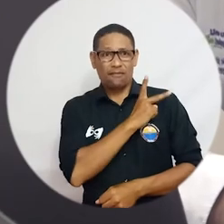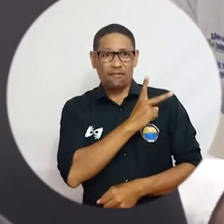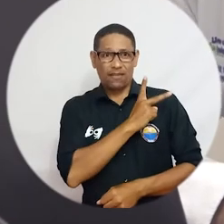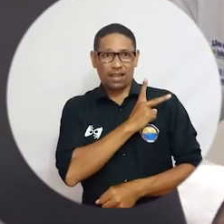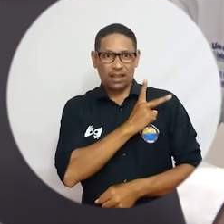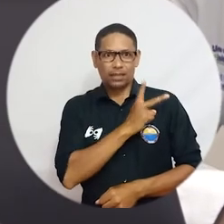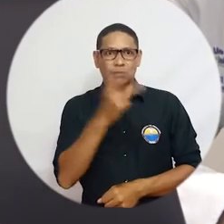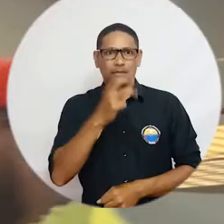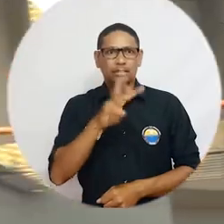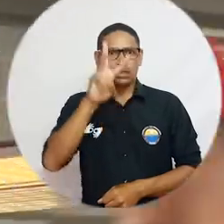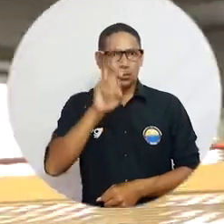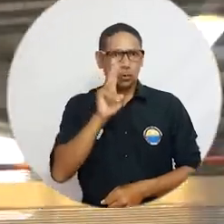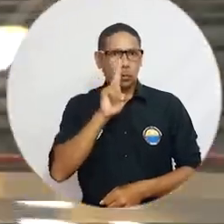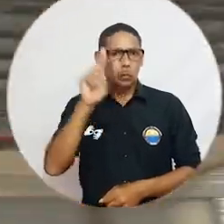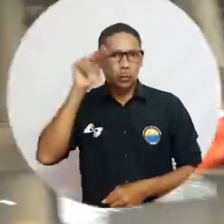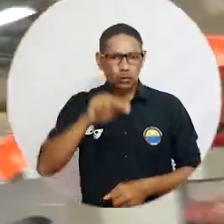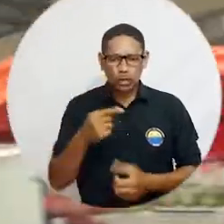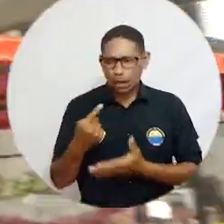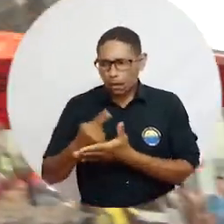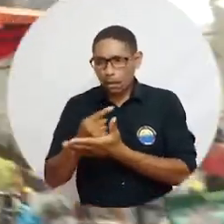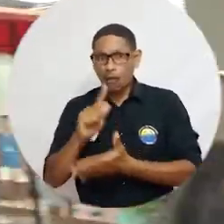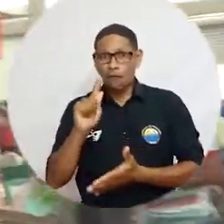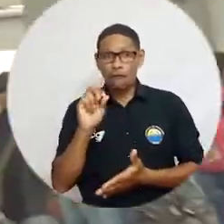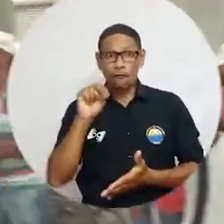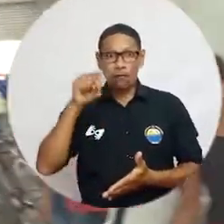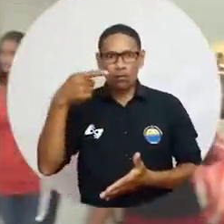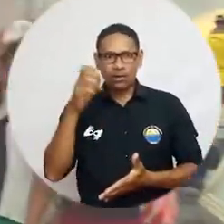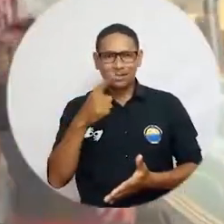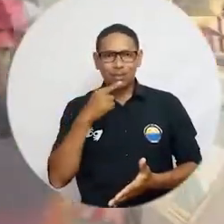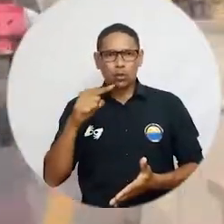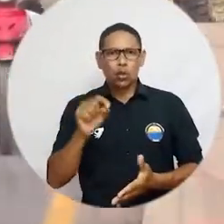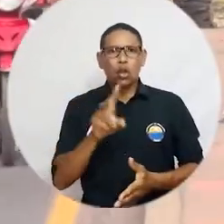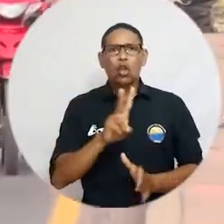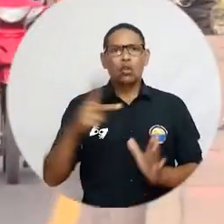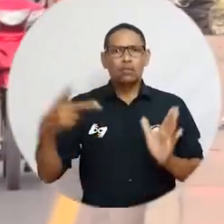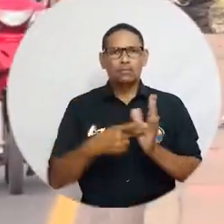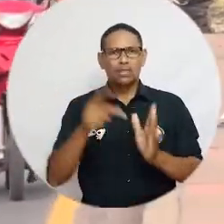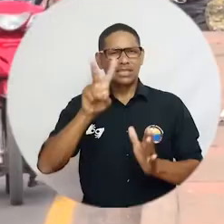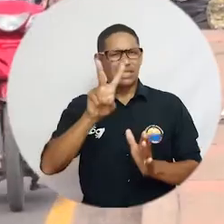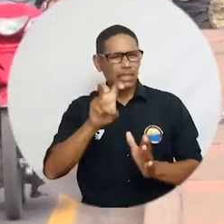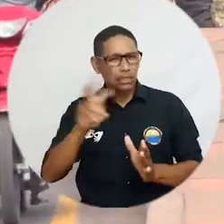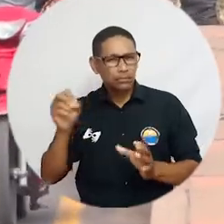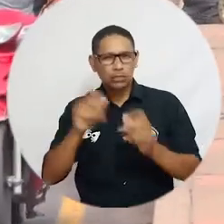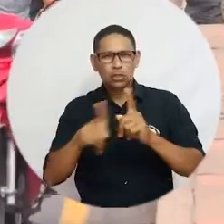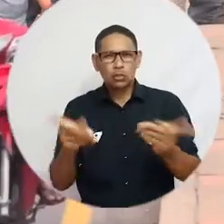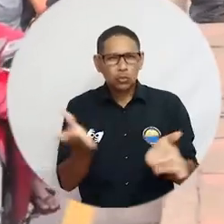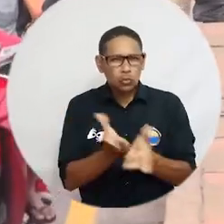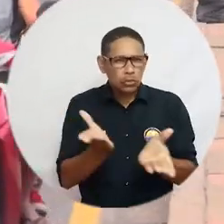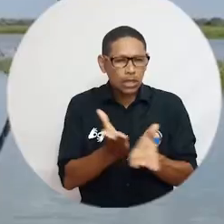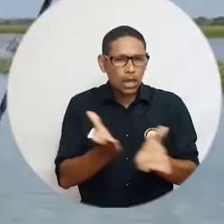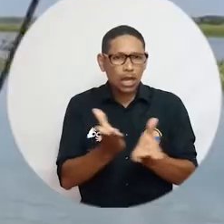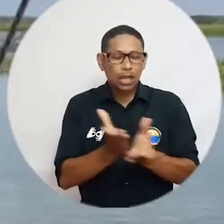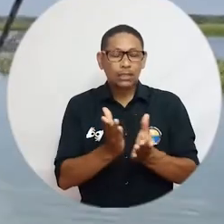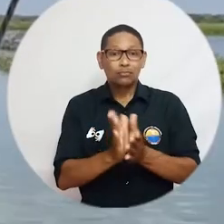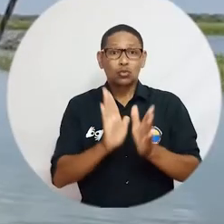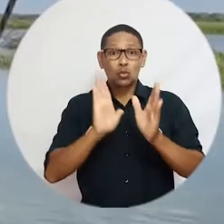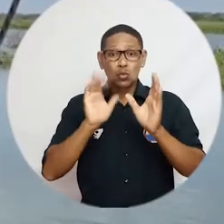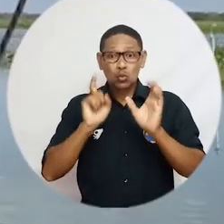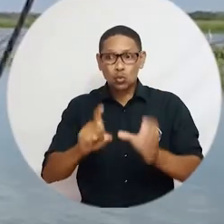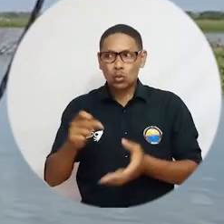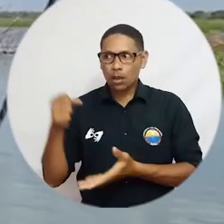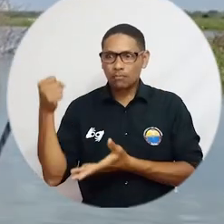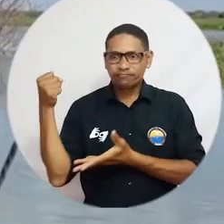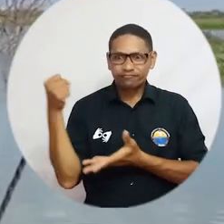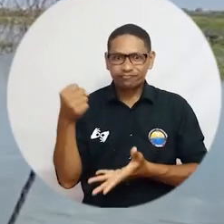18 de junio, el Comité Operativo del Fonges aseveró que 3.762 estudiantes que no son oriundos del Magdalena no serán